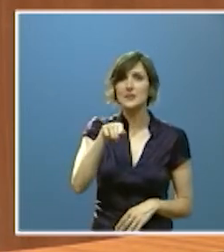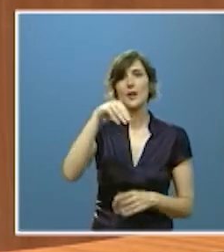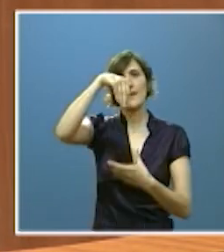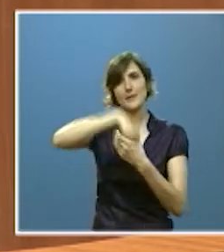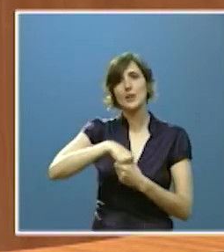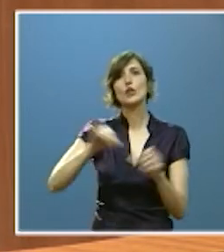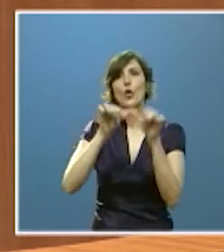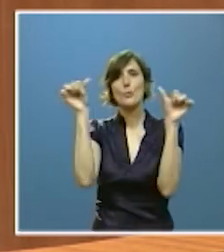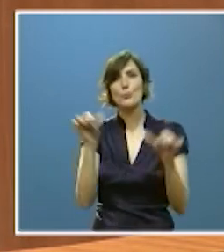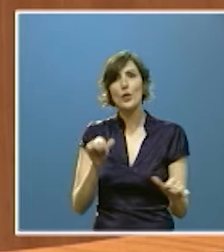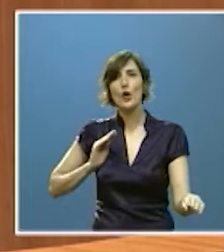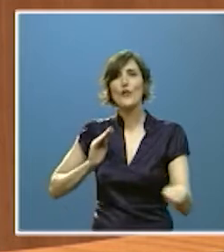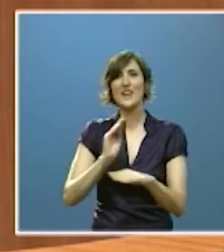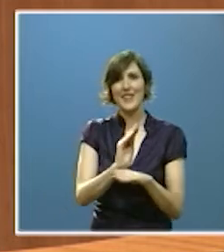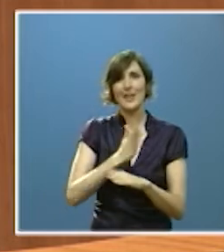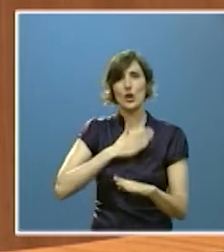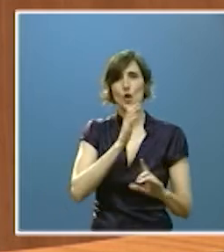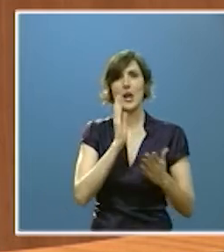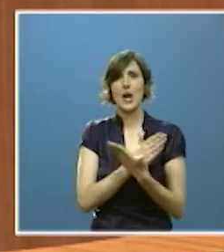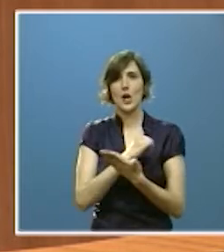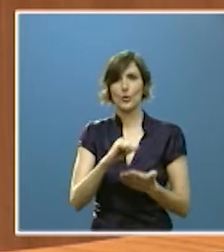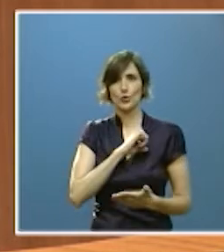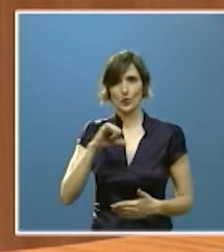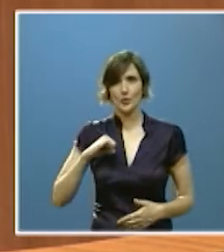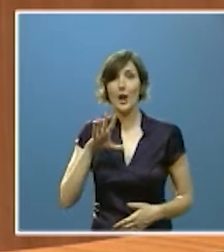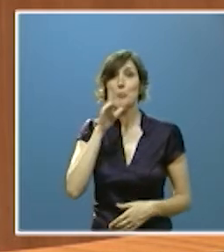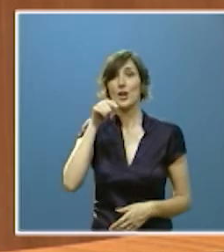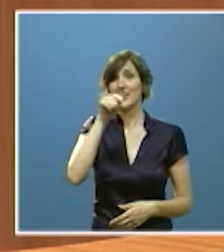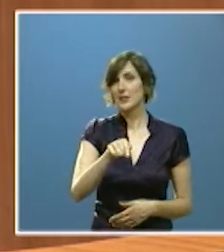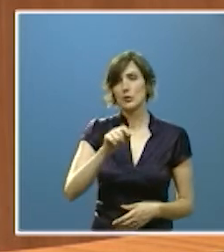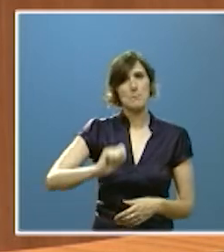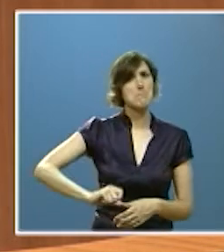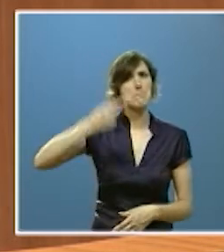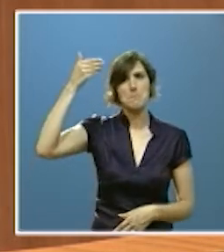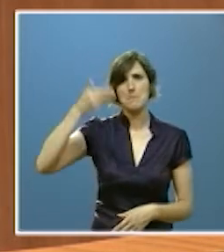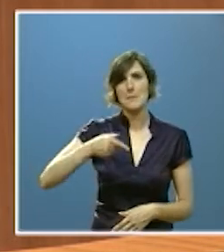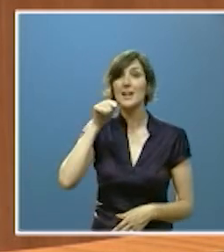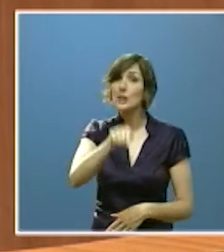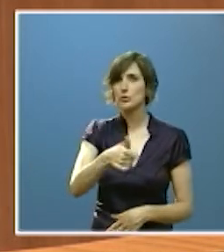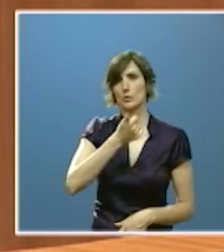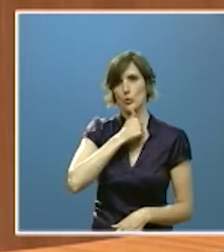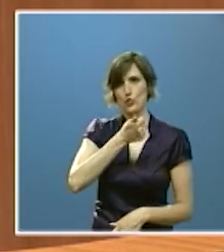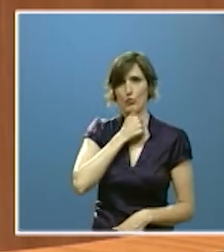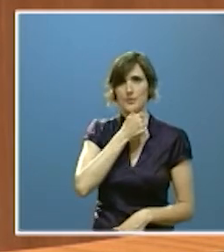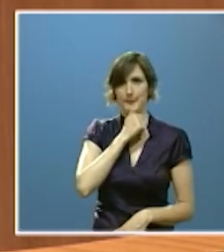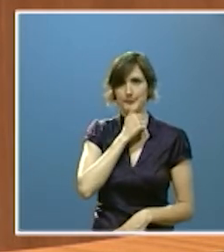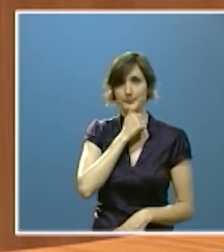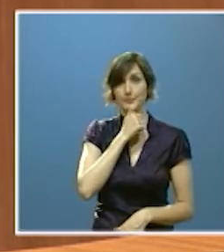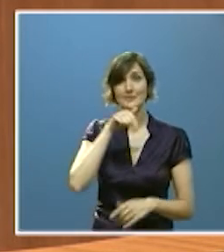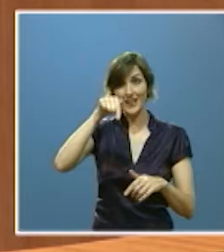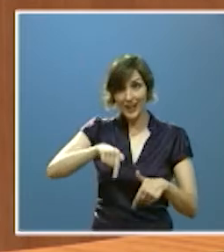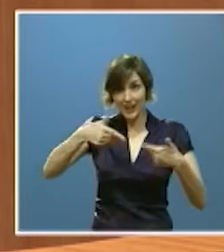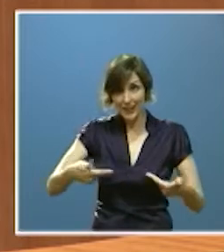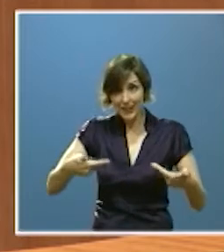modelo de financiación autonómica cuya reforma es una de las cuestiones de mayor trascendencia que hoy tenemos pendientes aquí